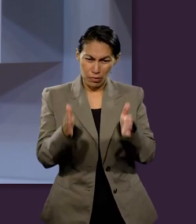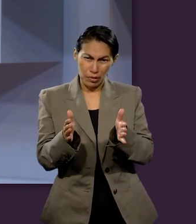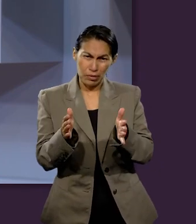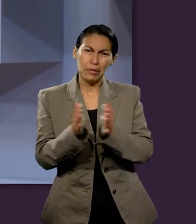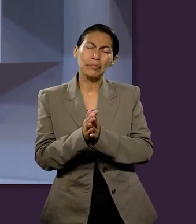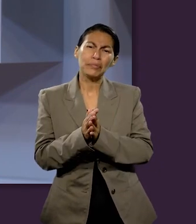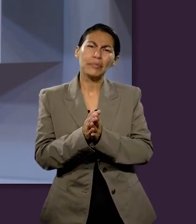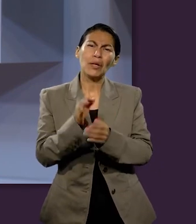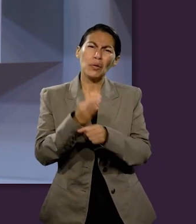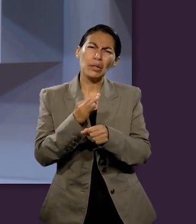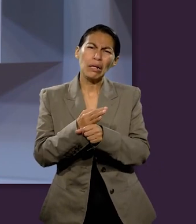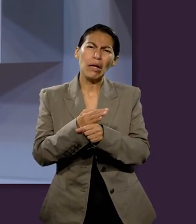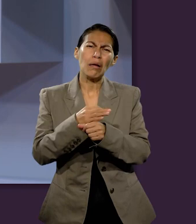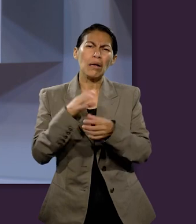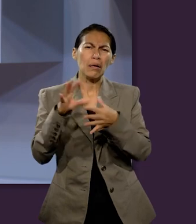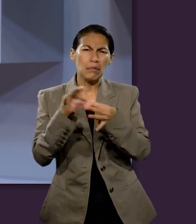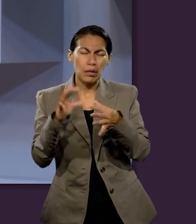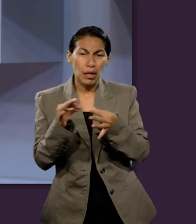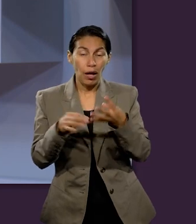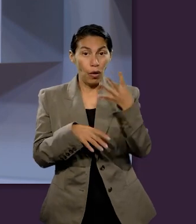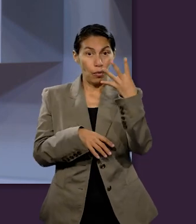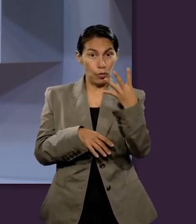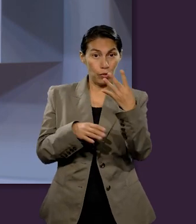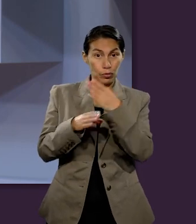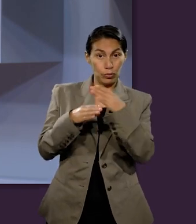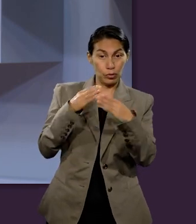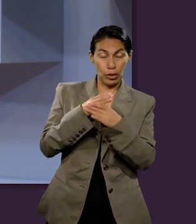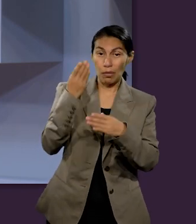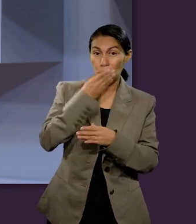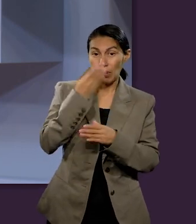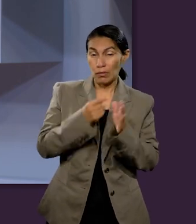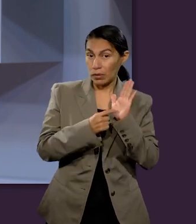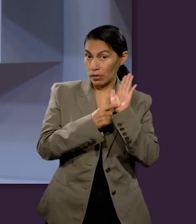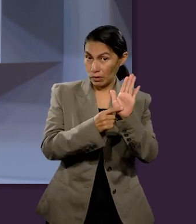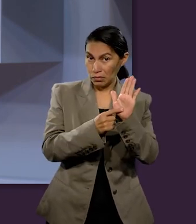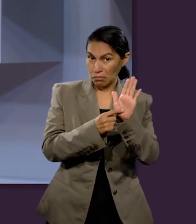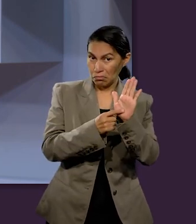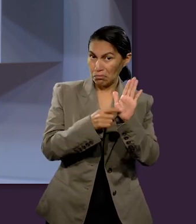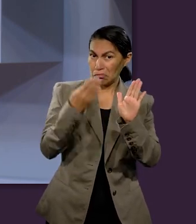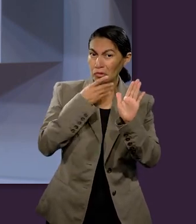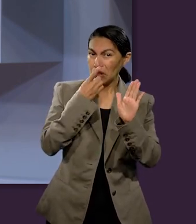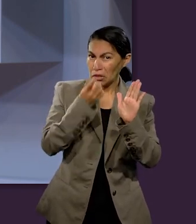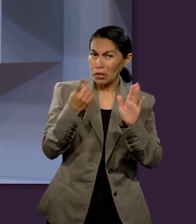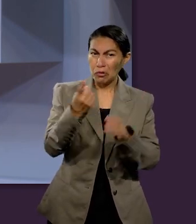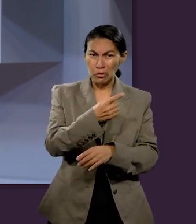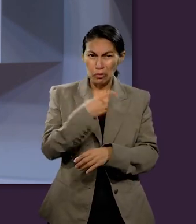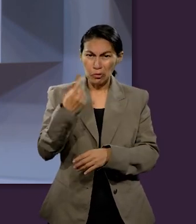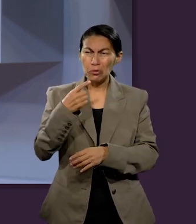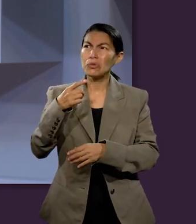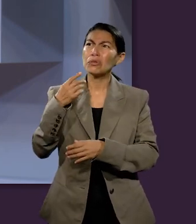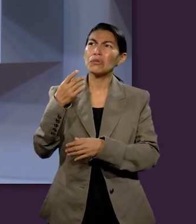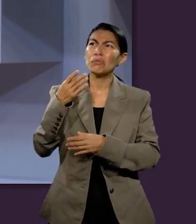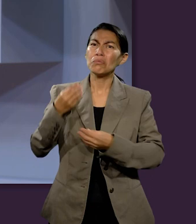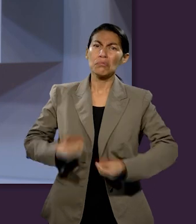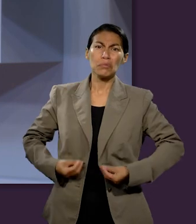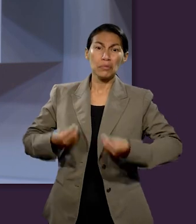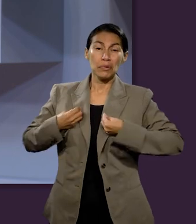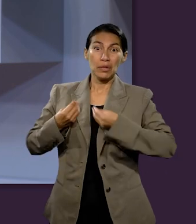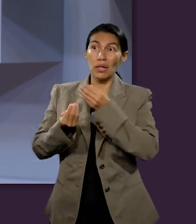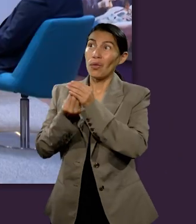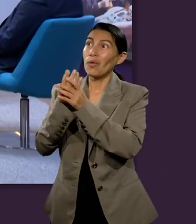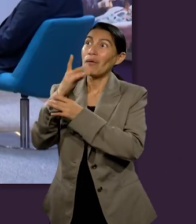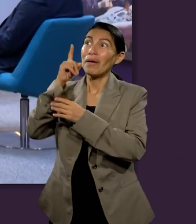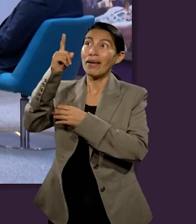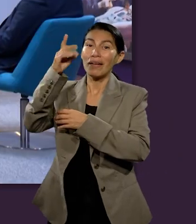quisiera introducir acerca de cuatro cosas que la Biblia promete que vamos a estrenar en la tierra nueva.